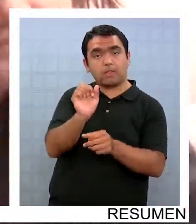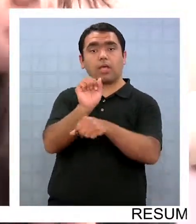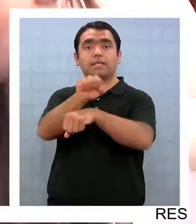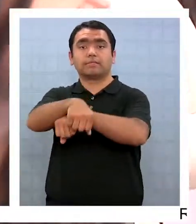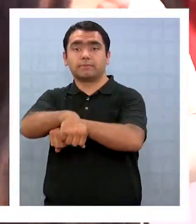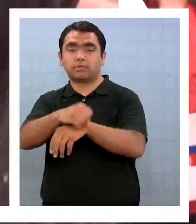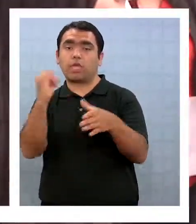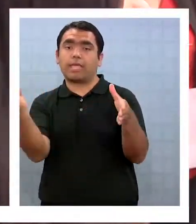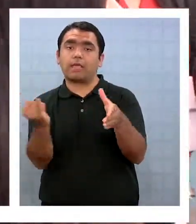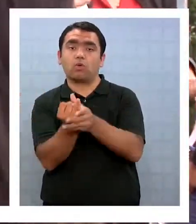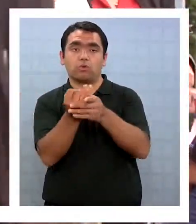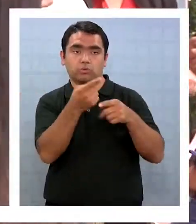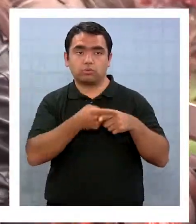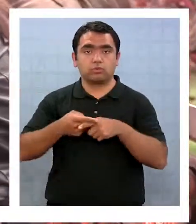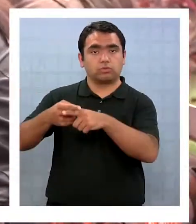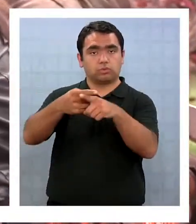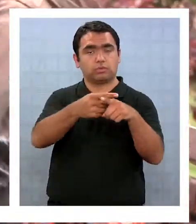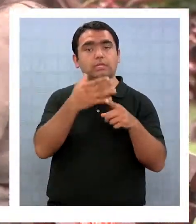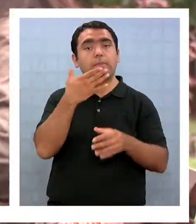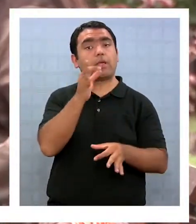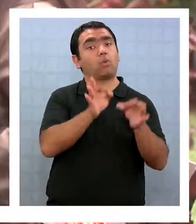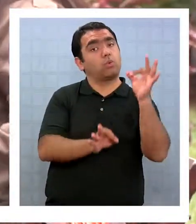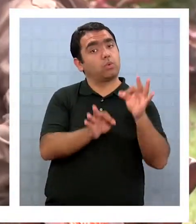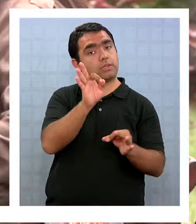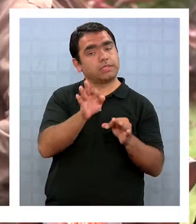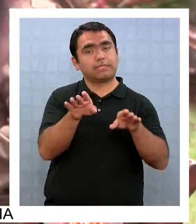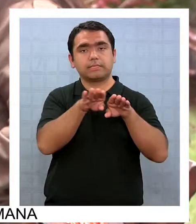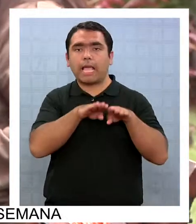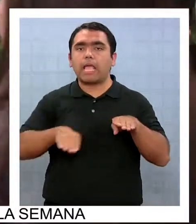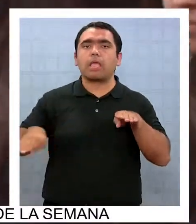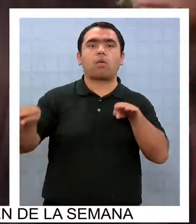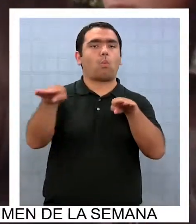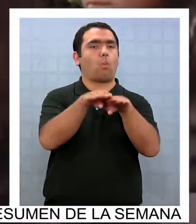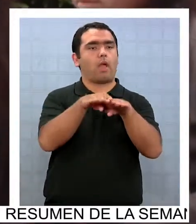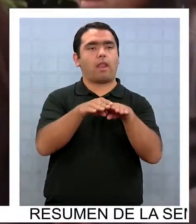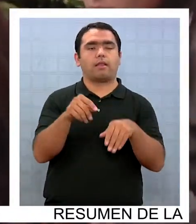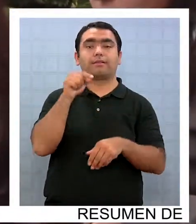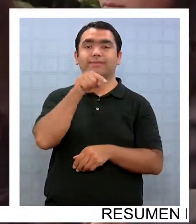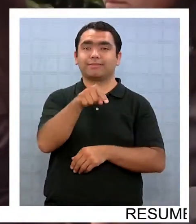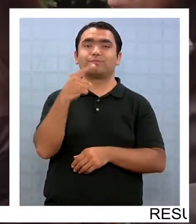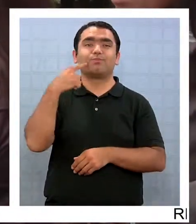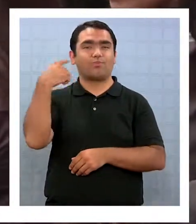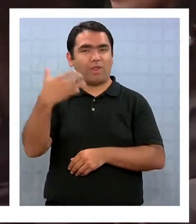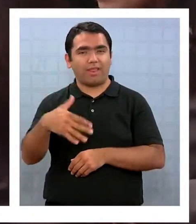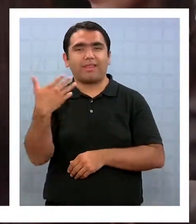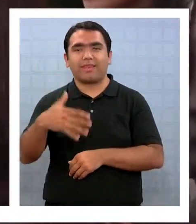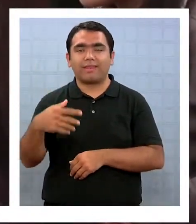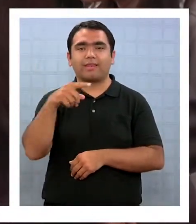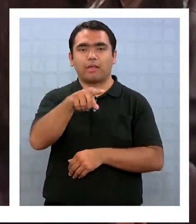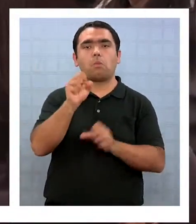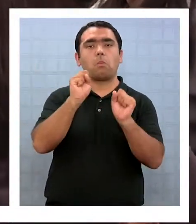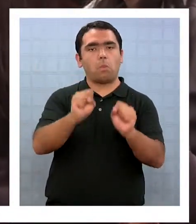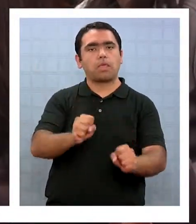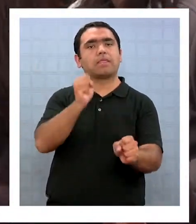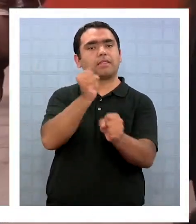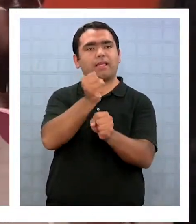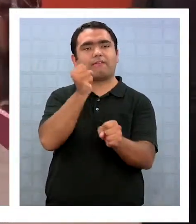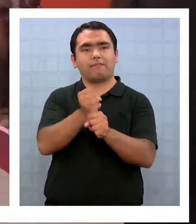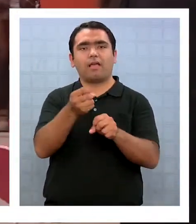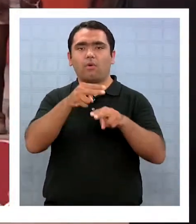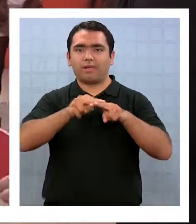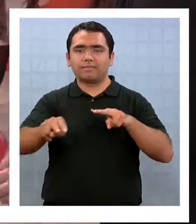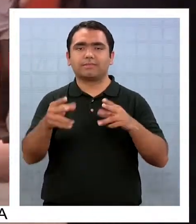inclusión social, justicia e igualdad son algunos de los conceptos que los jóvenes podrán incluir en sus trabajos.